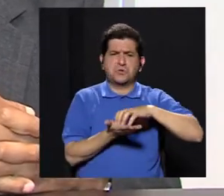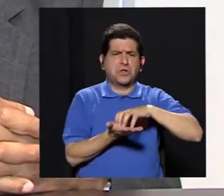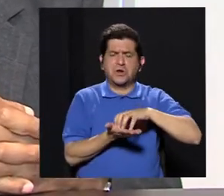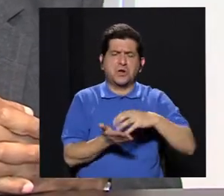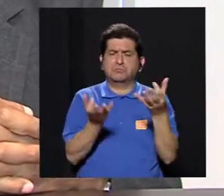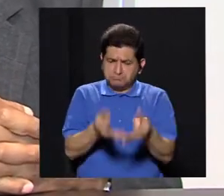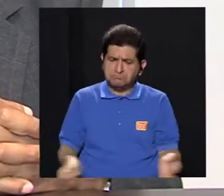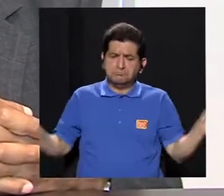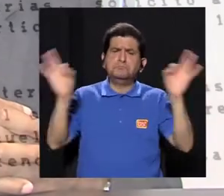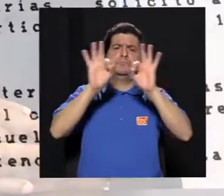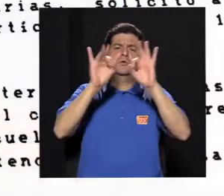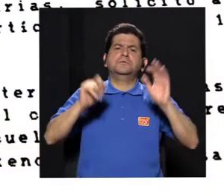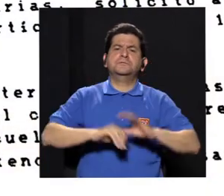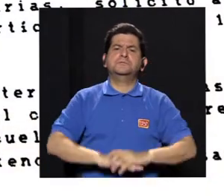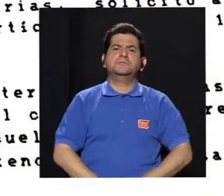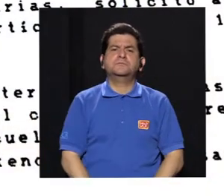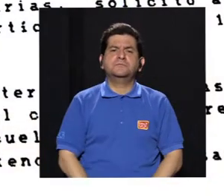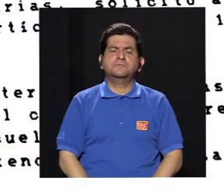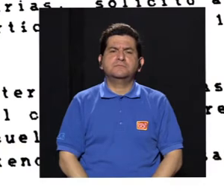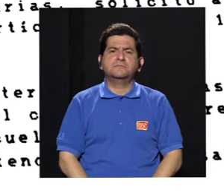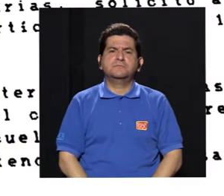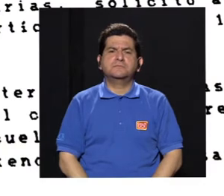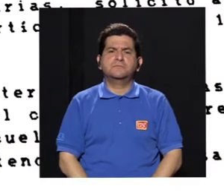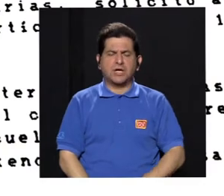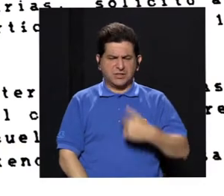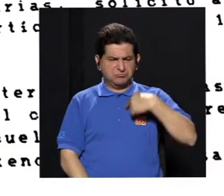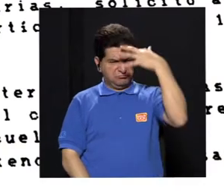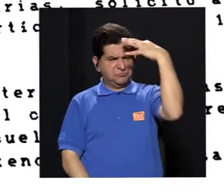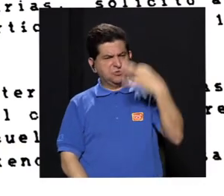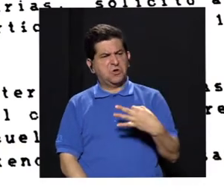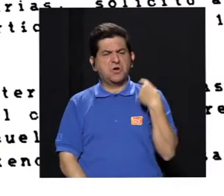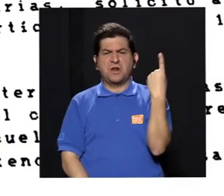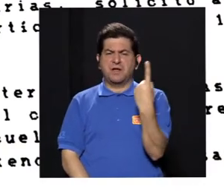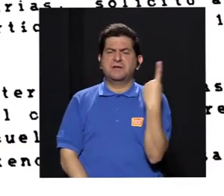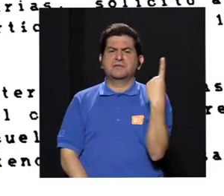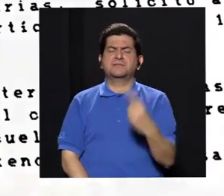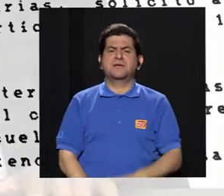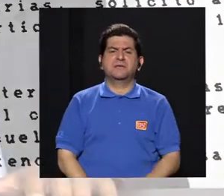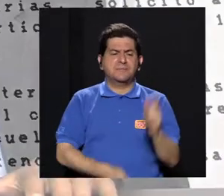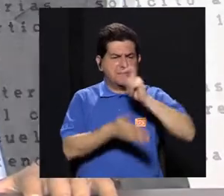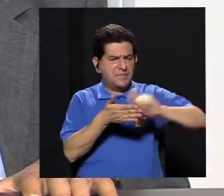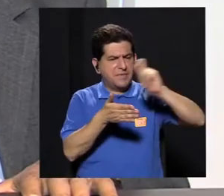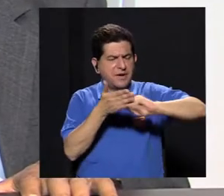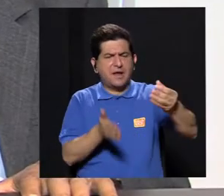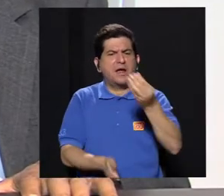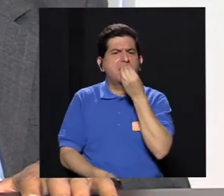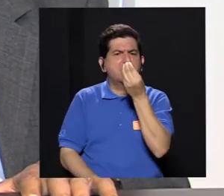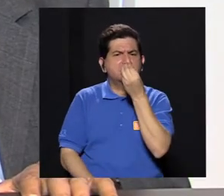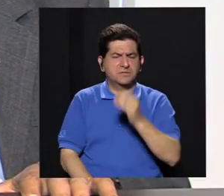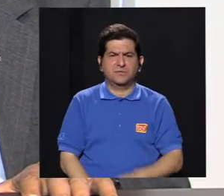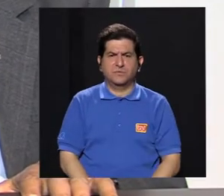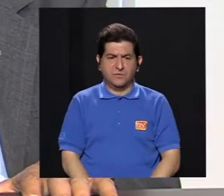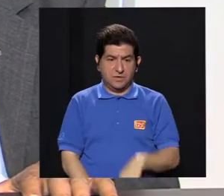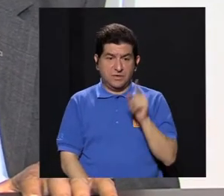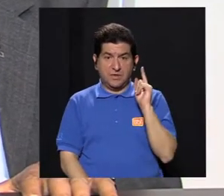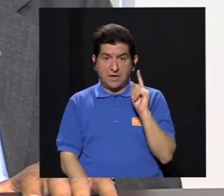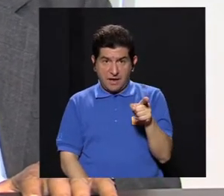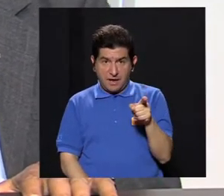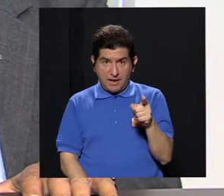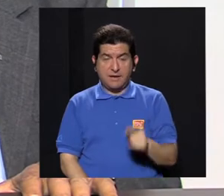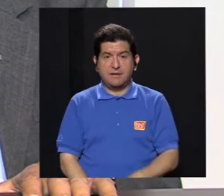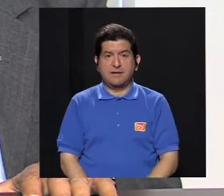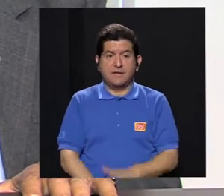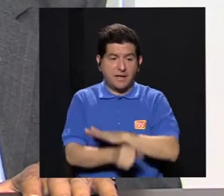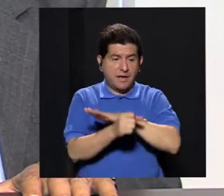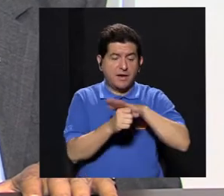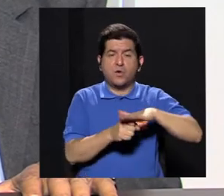tenía la menor duda de su importancia, de manera que a me pareció siempre que la Escuela de Nutrición venía a ser una, a llenar